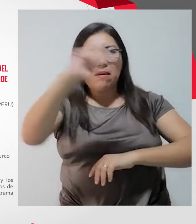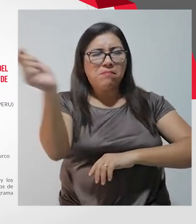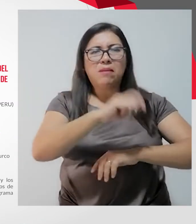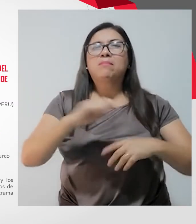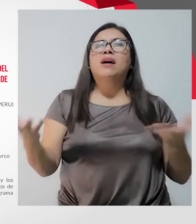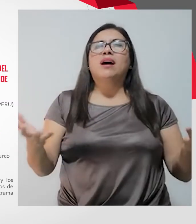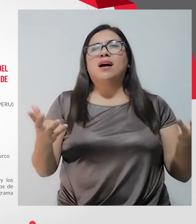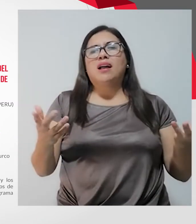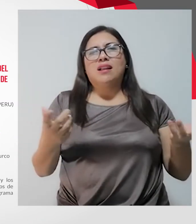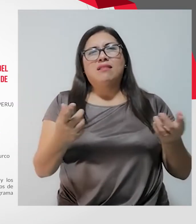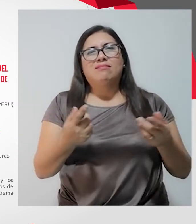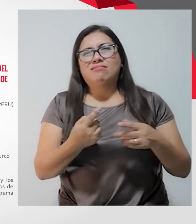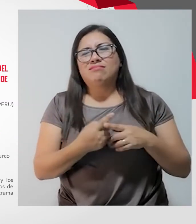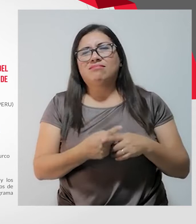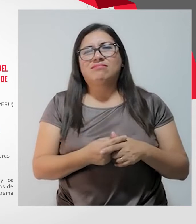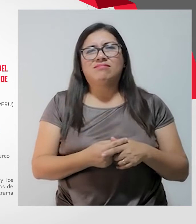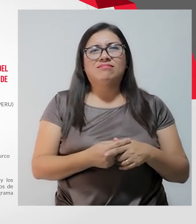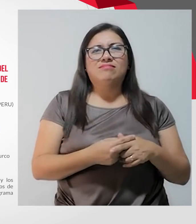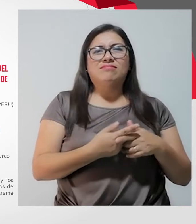tenis, tiro con arco,